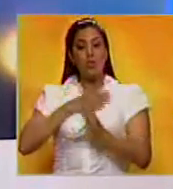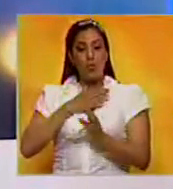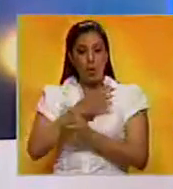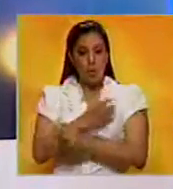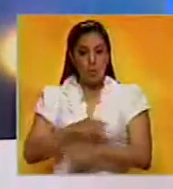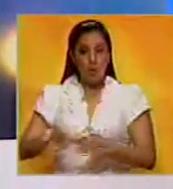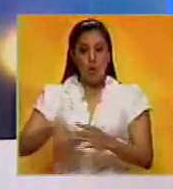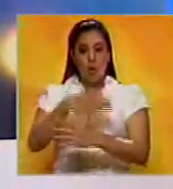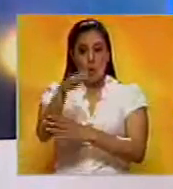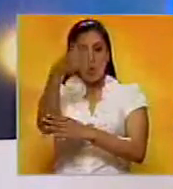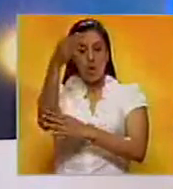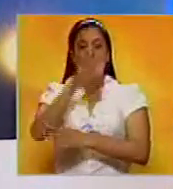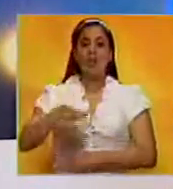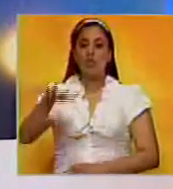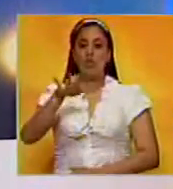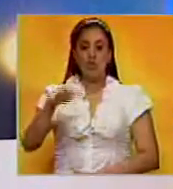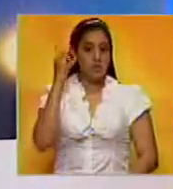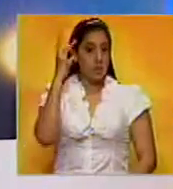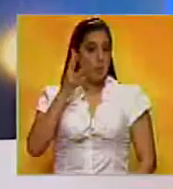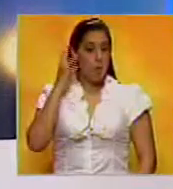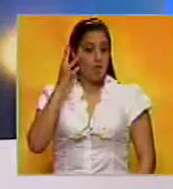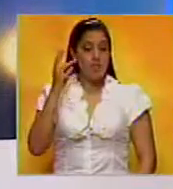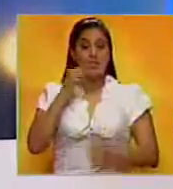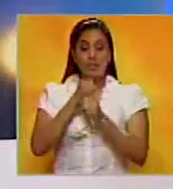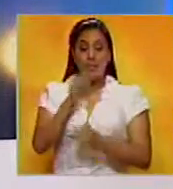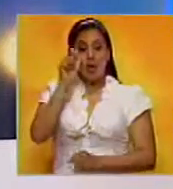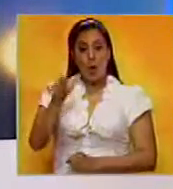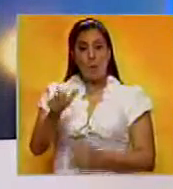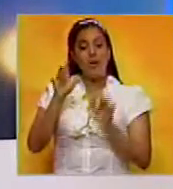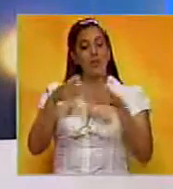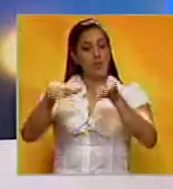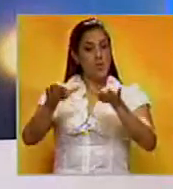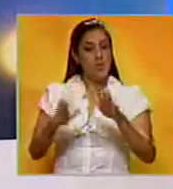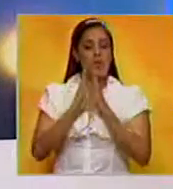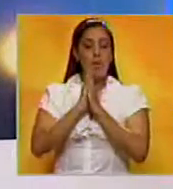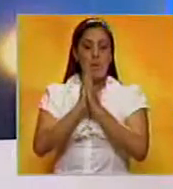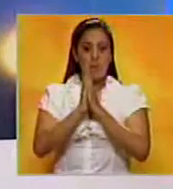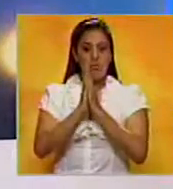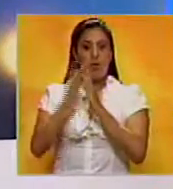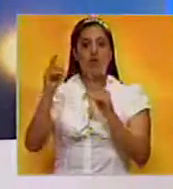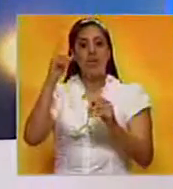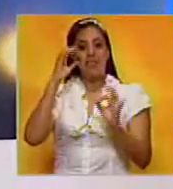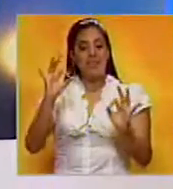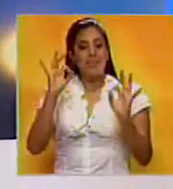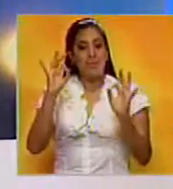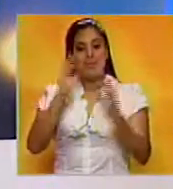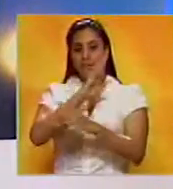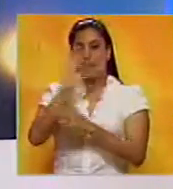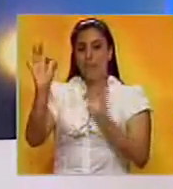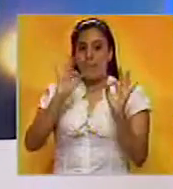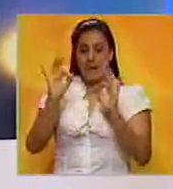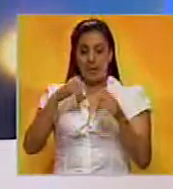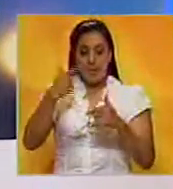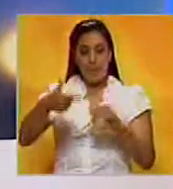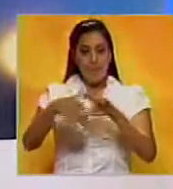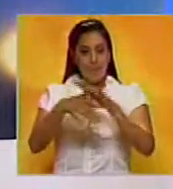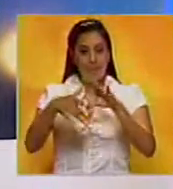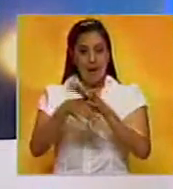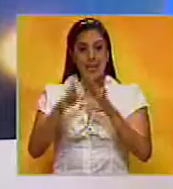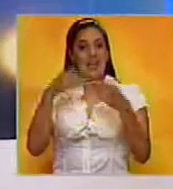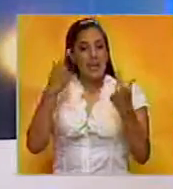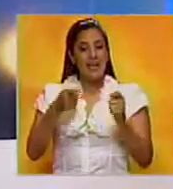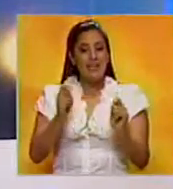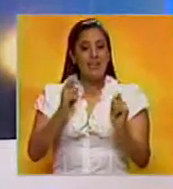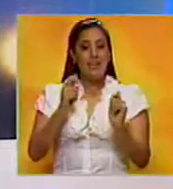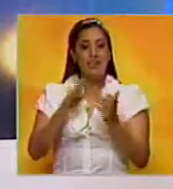Americanos en Washington. Se espera que Rodríguez pida la suspensión de la sesión extraordinaria programada para este martes en la